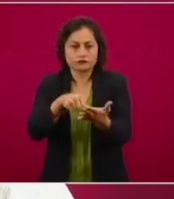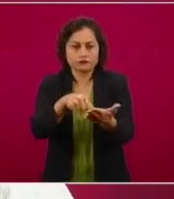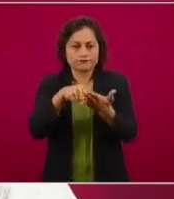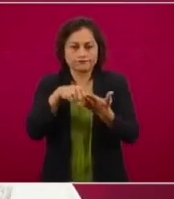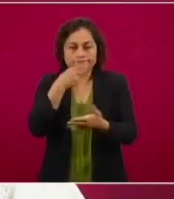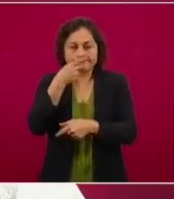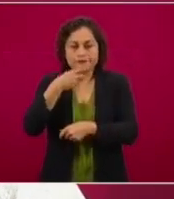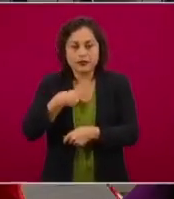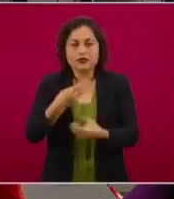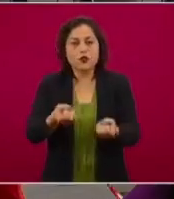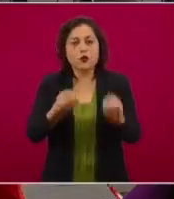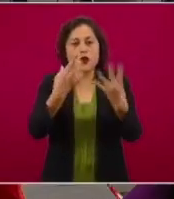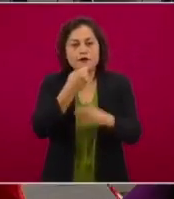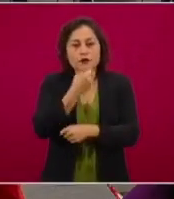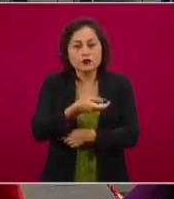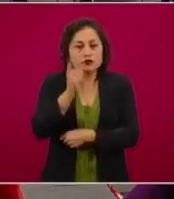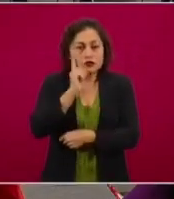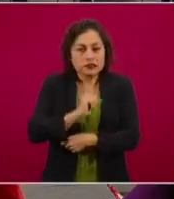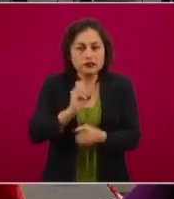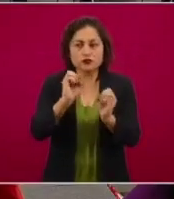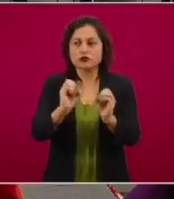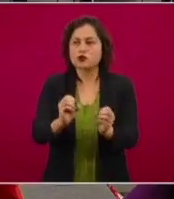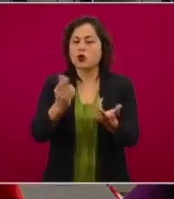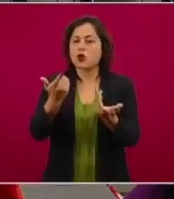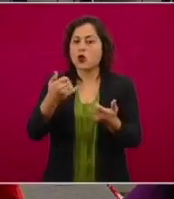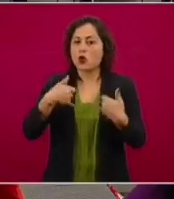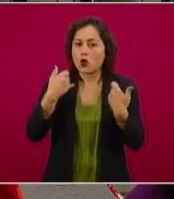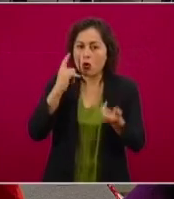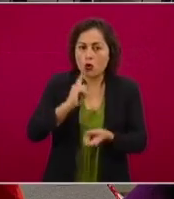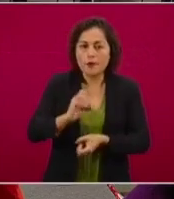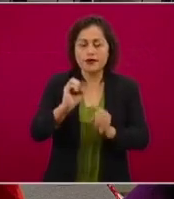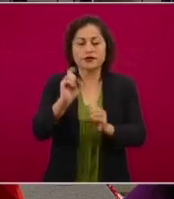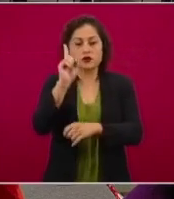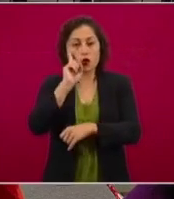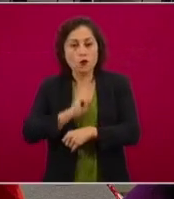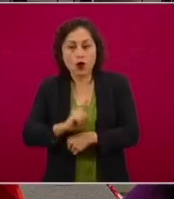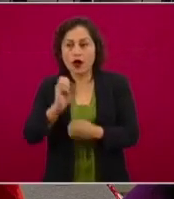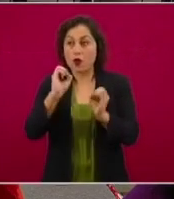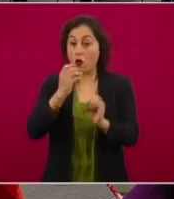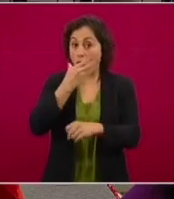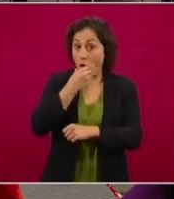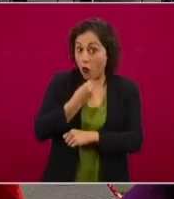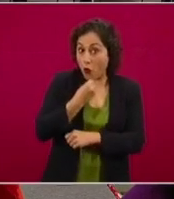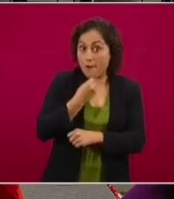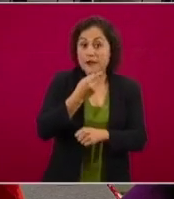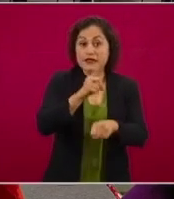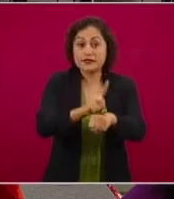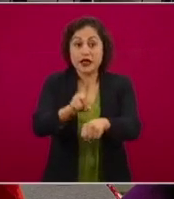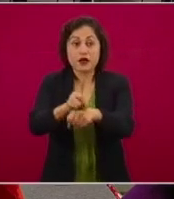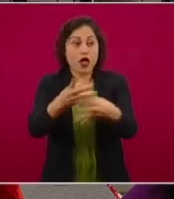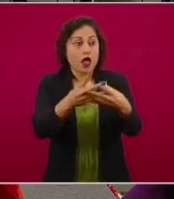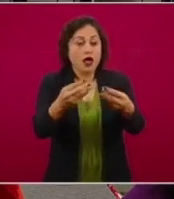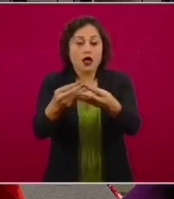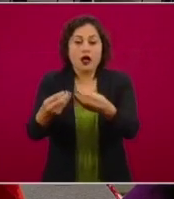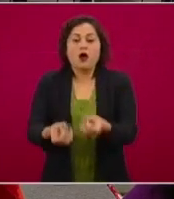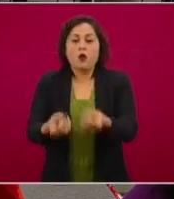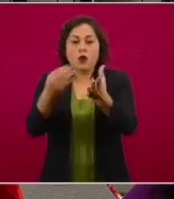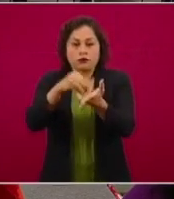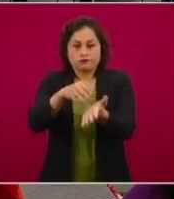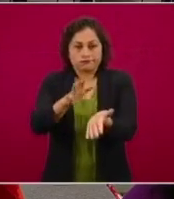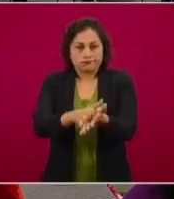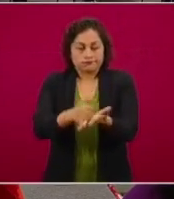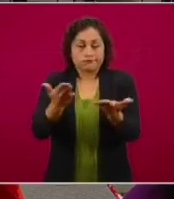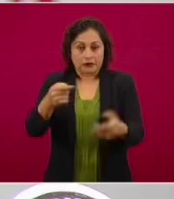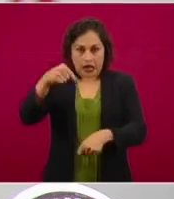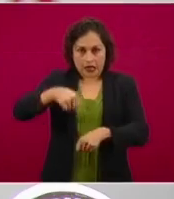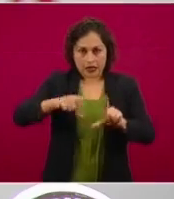cuántos hombres son reportados como desaparecidos diariamente. También se puede registrar, somos el